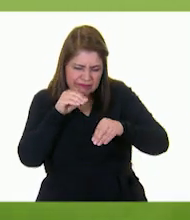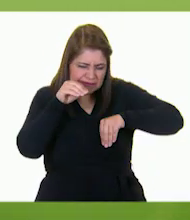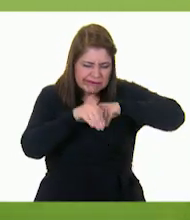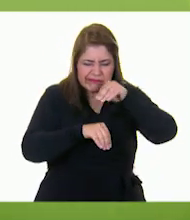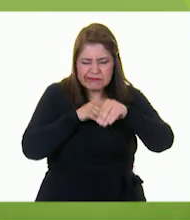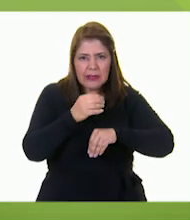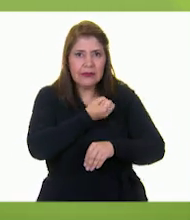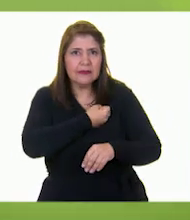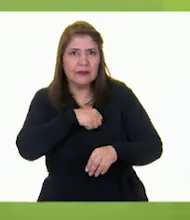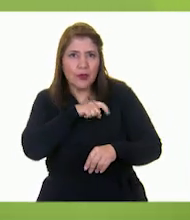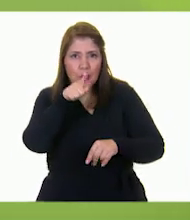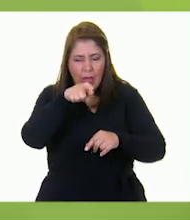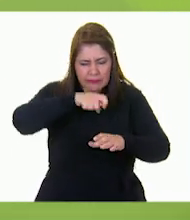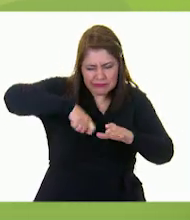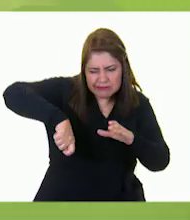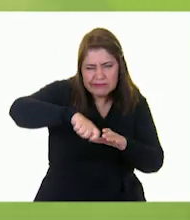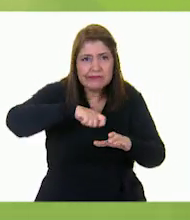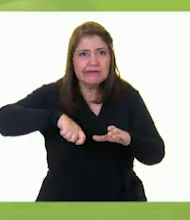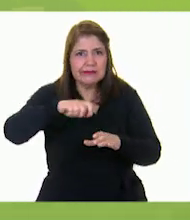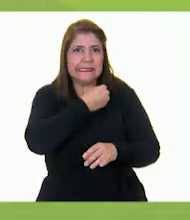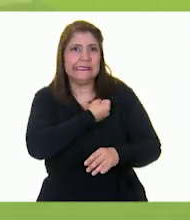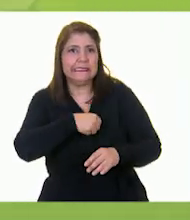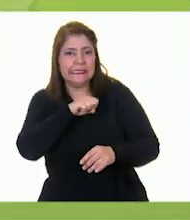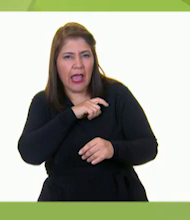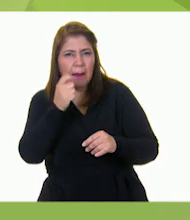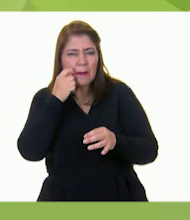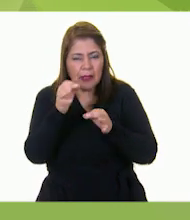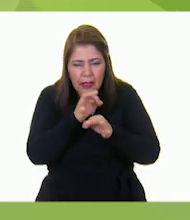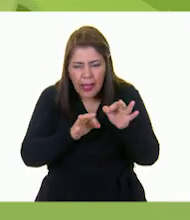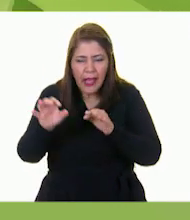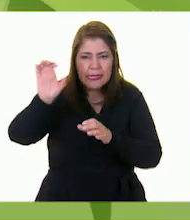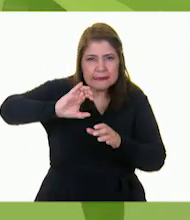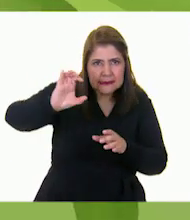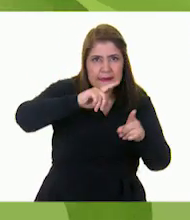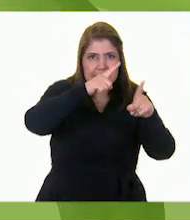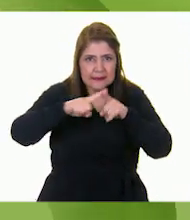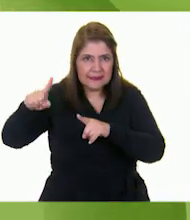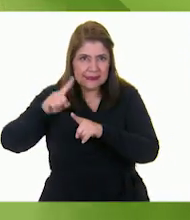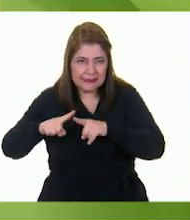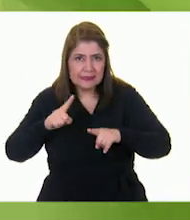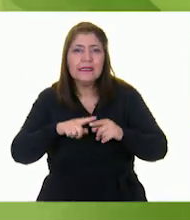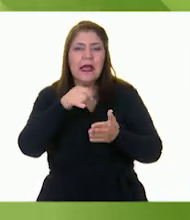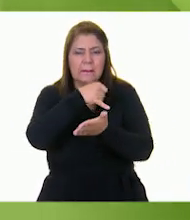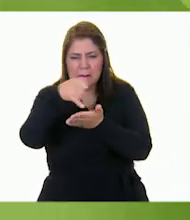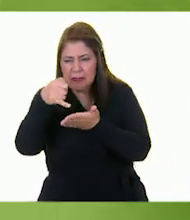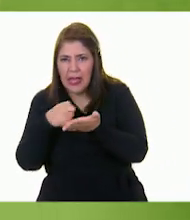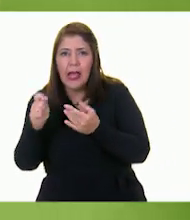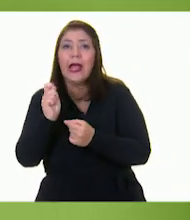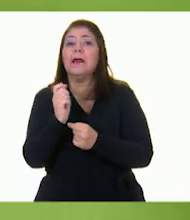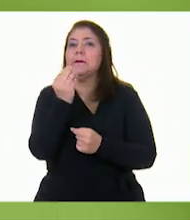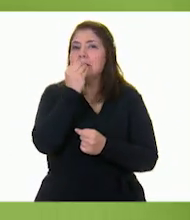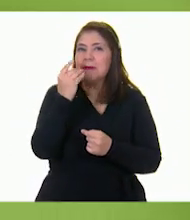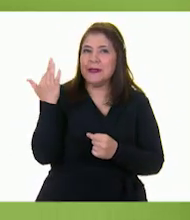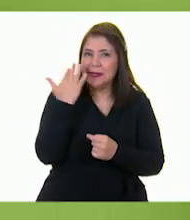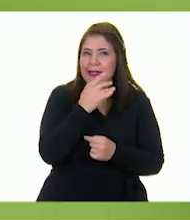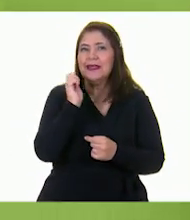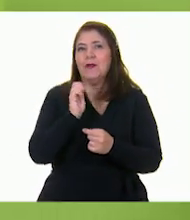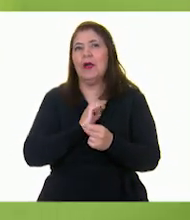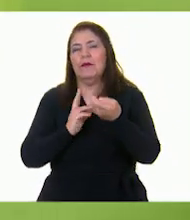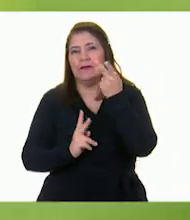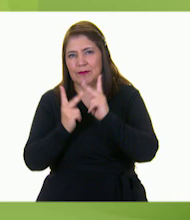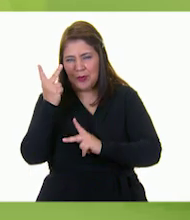solito puedas hacer los granos, semillas y cereales son muy buenos y ricas verduras y hasta listo el